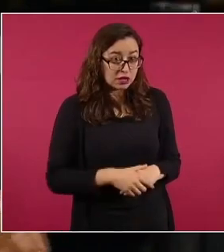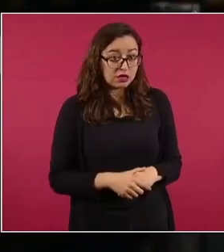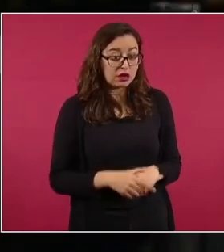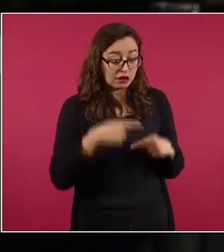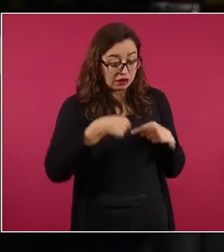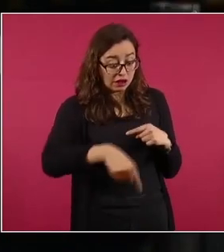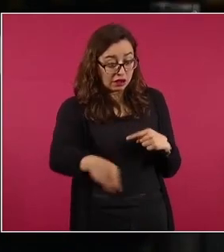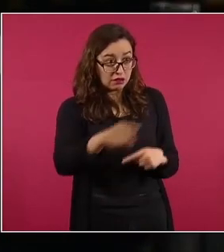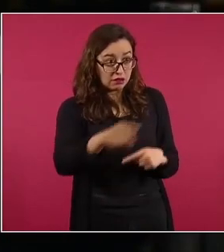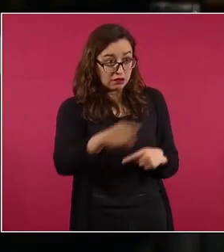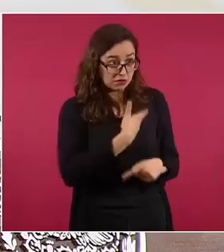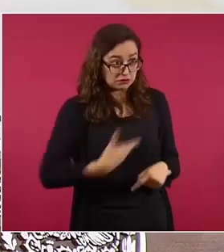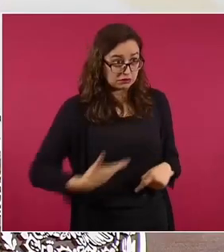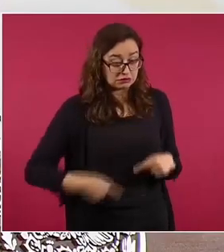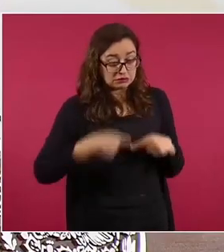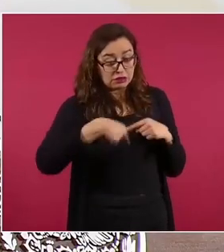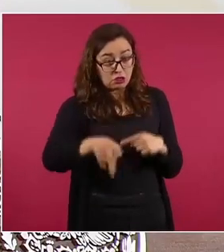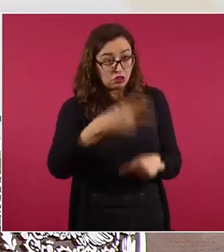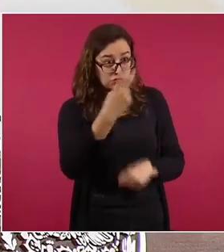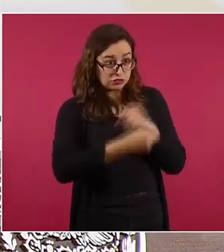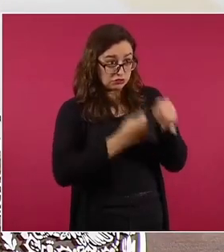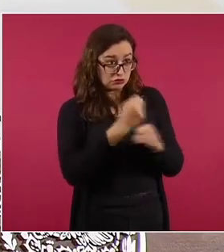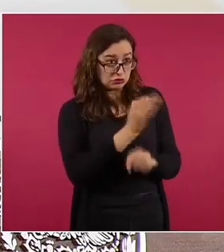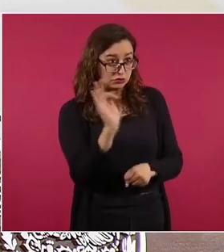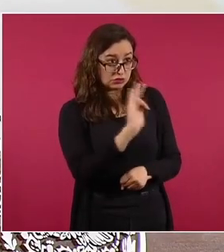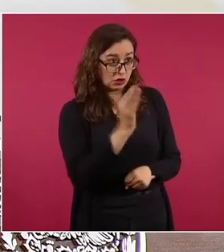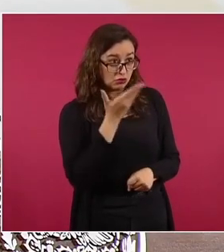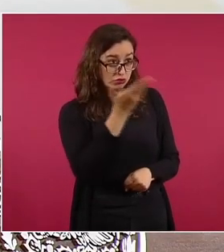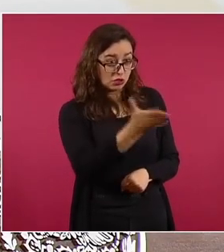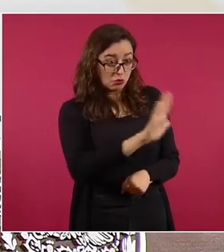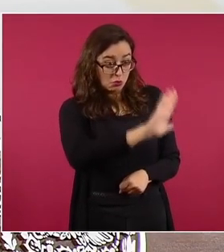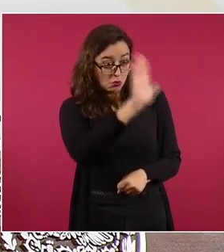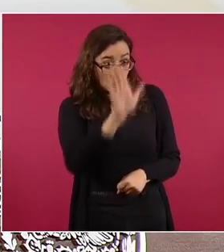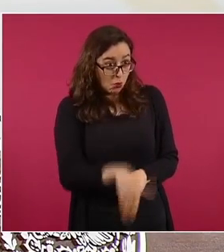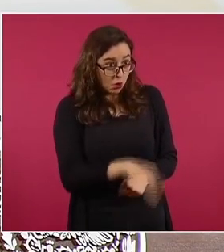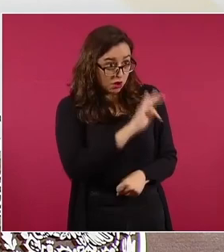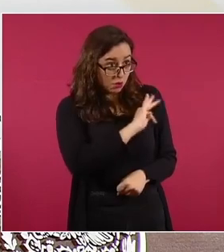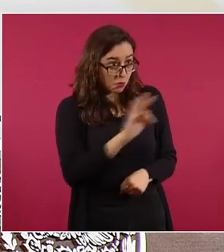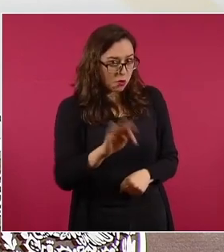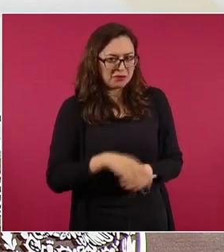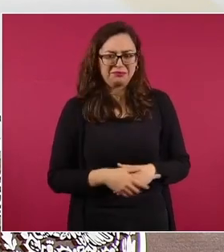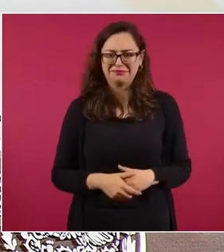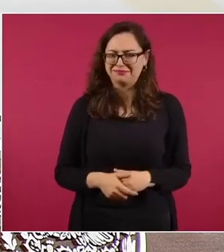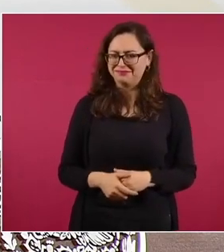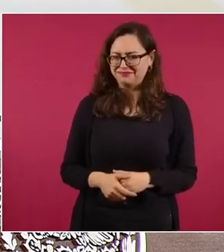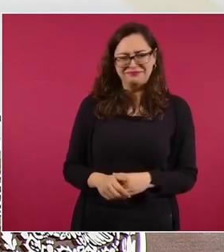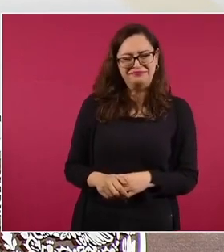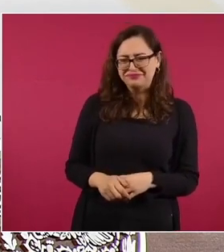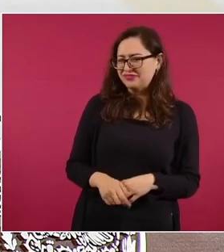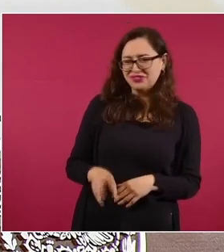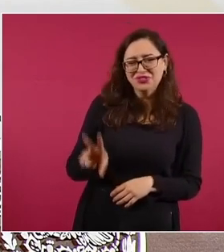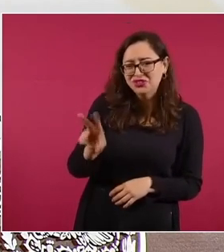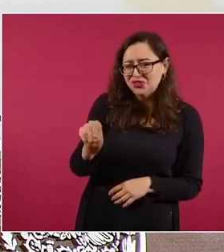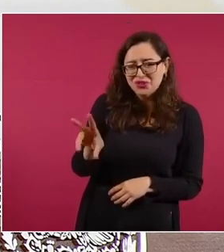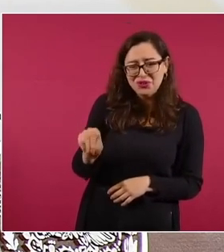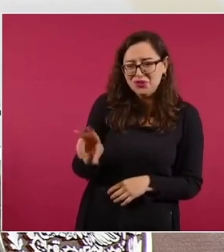presidencial? No, no, no, no, no, no pienso en eso.